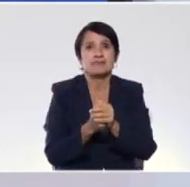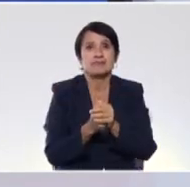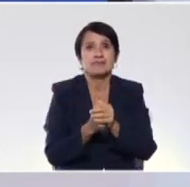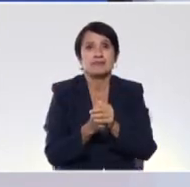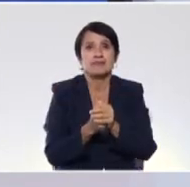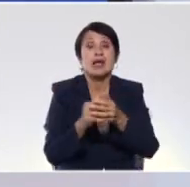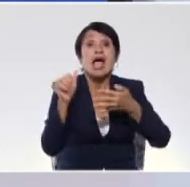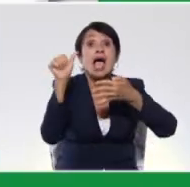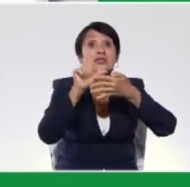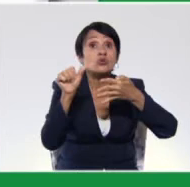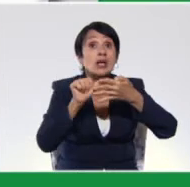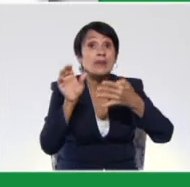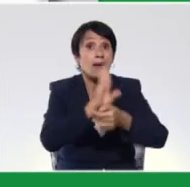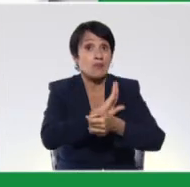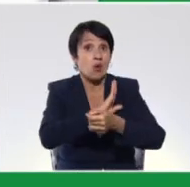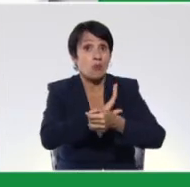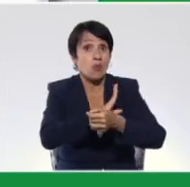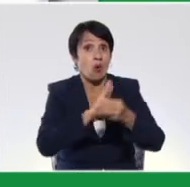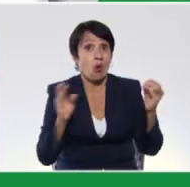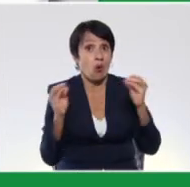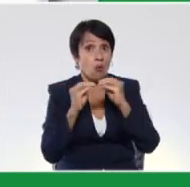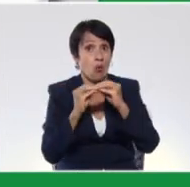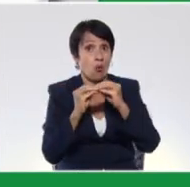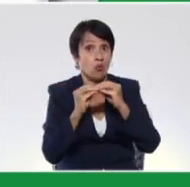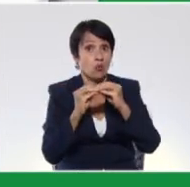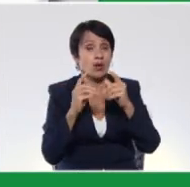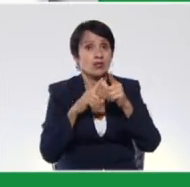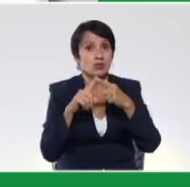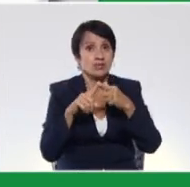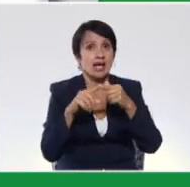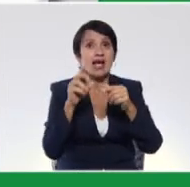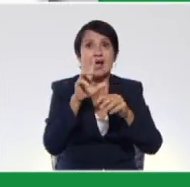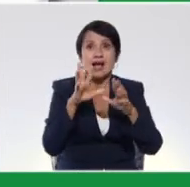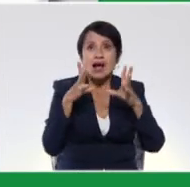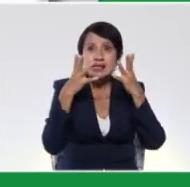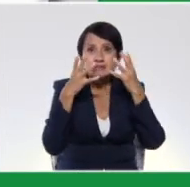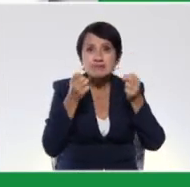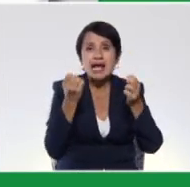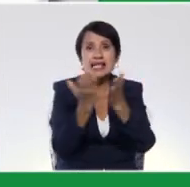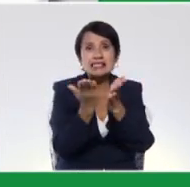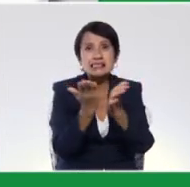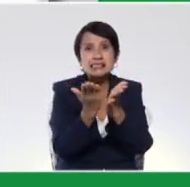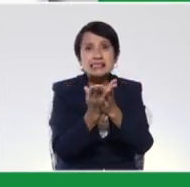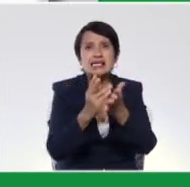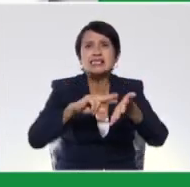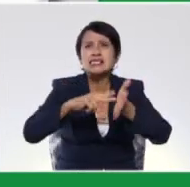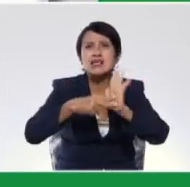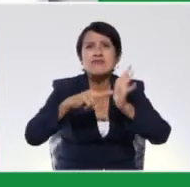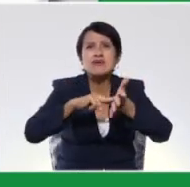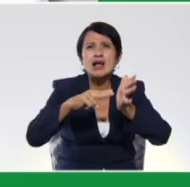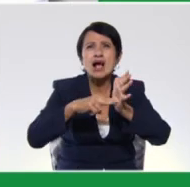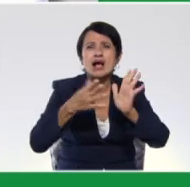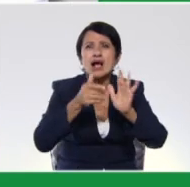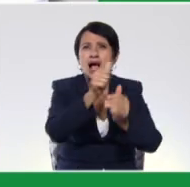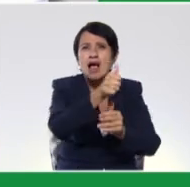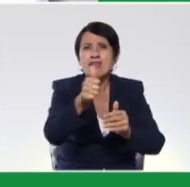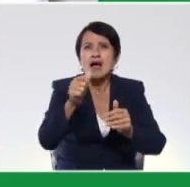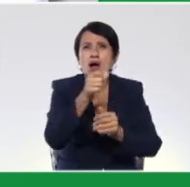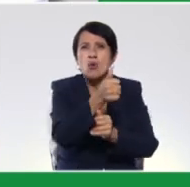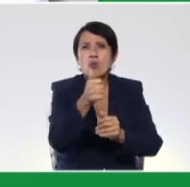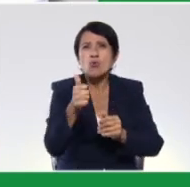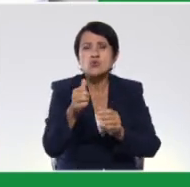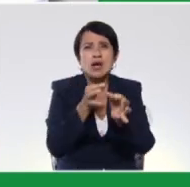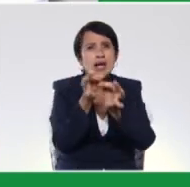El sustantivo propio y común. ¿Qué tenemos que realizar? Verificar que el estudiante comprenda la definición de cada uno de ellos y su utilidad.